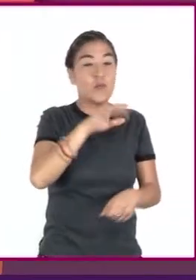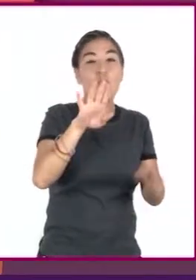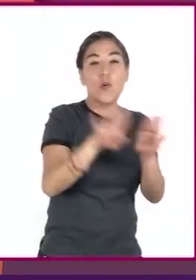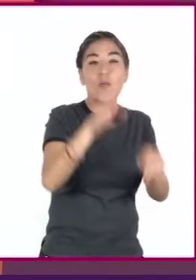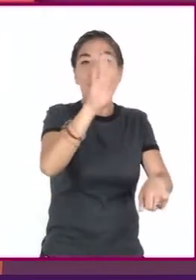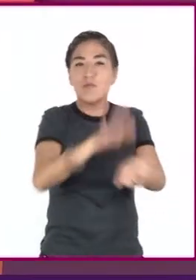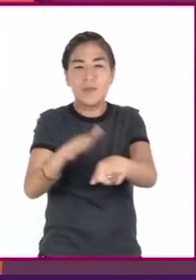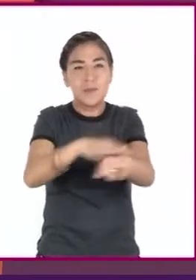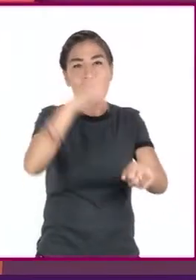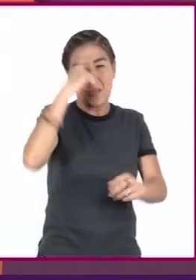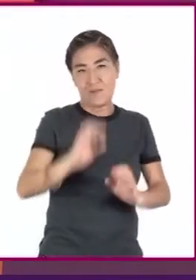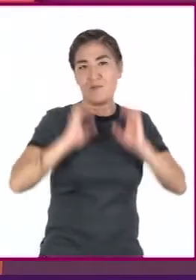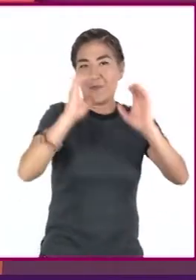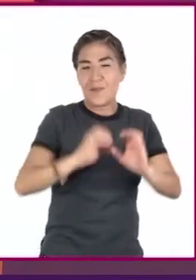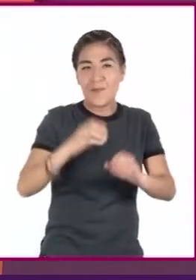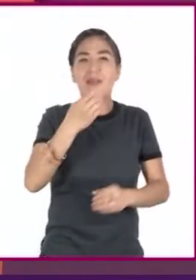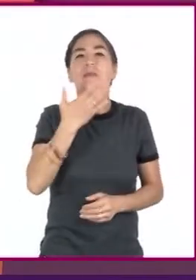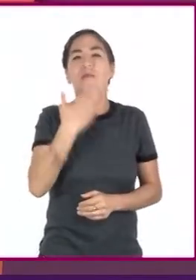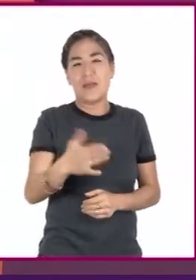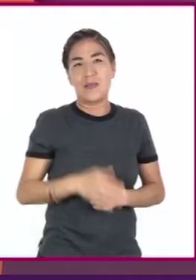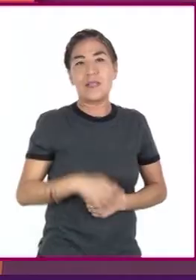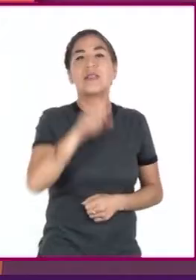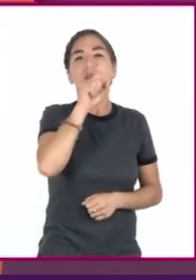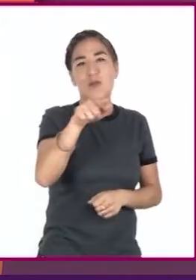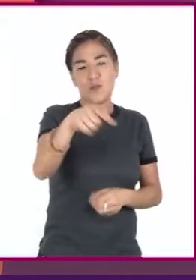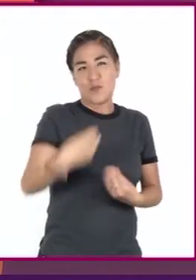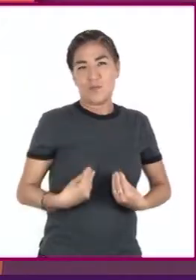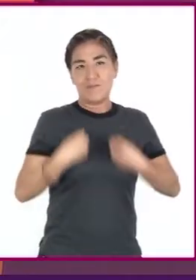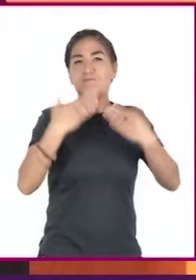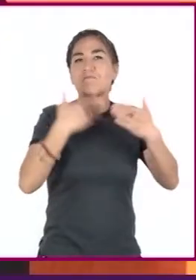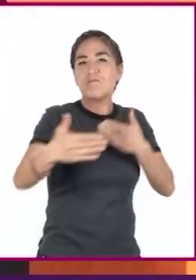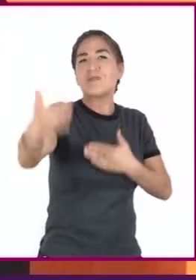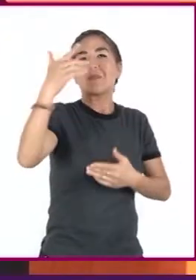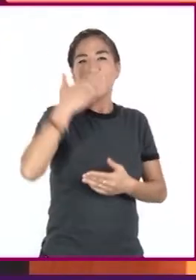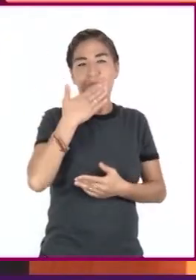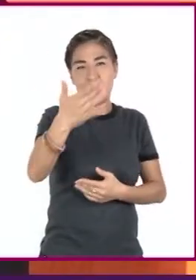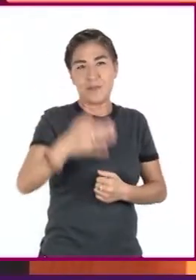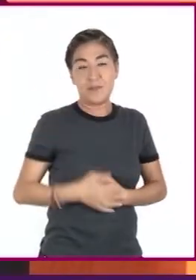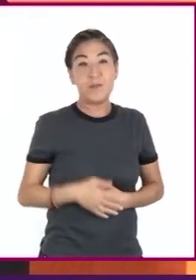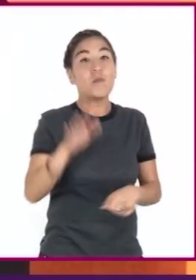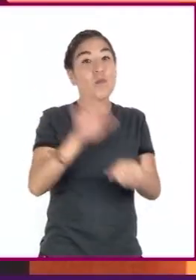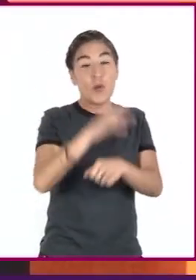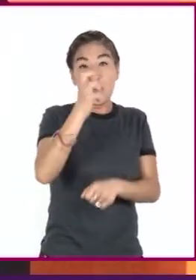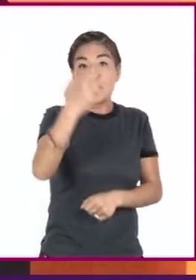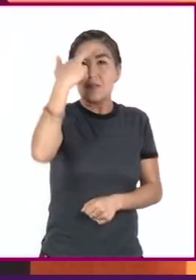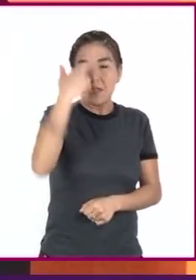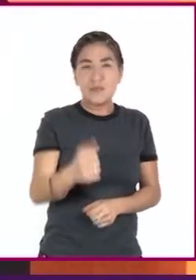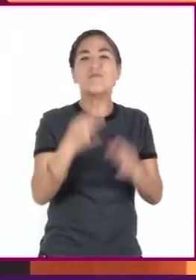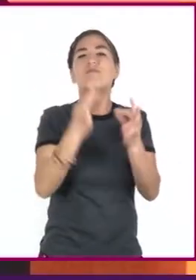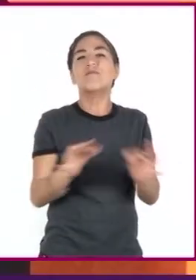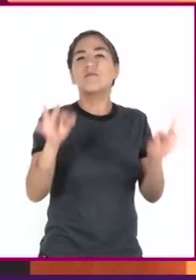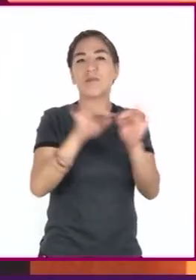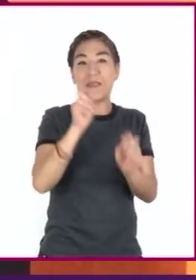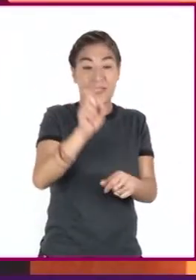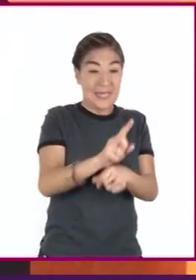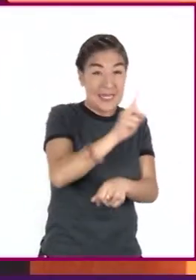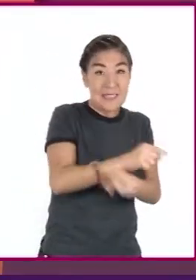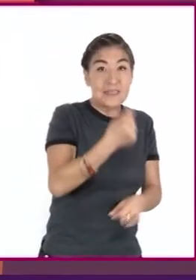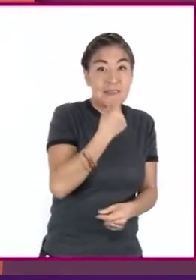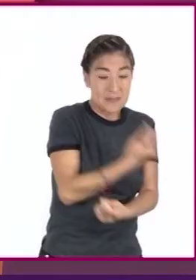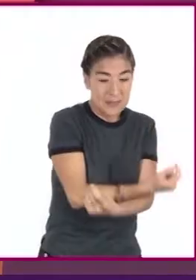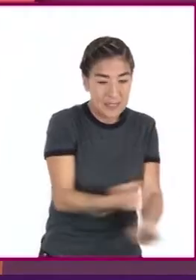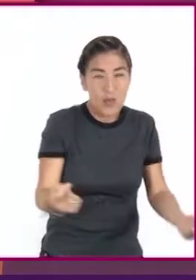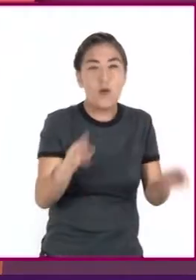persona con salud y mantener una buena calidad de vida. Por lo mismo, es importante que desde la niñez se